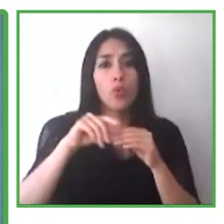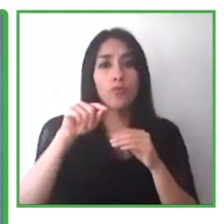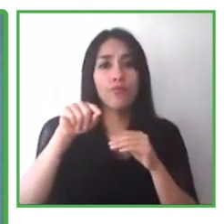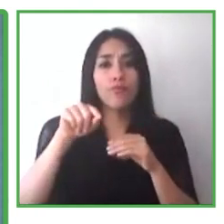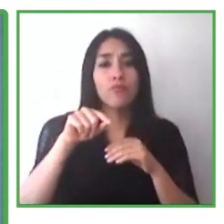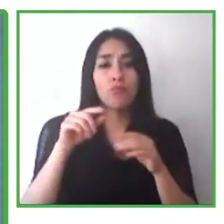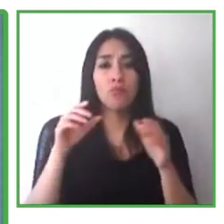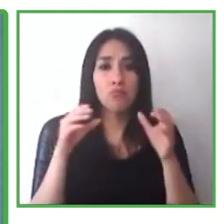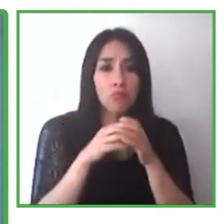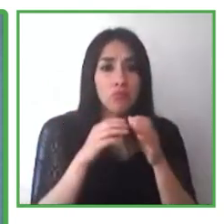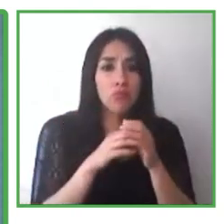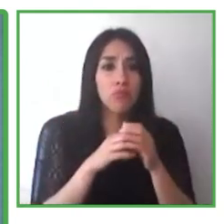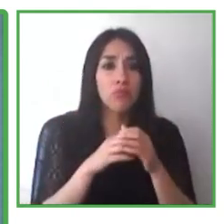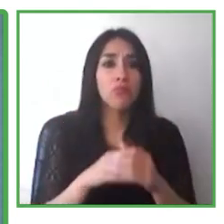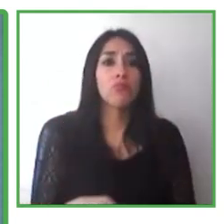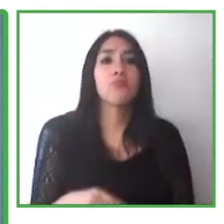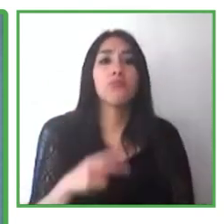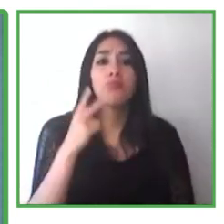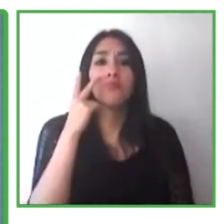también.